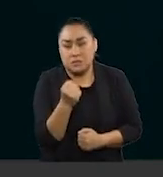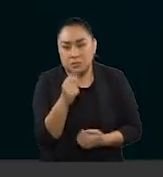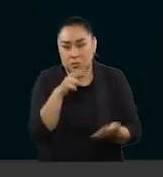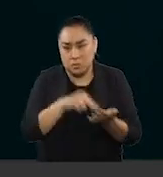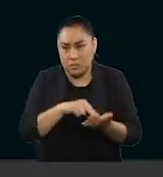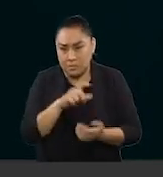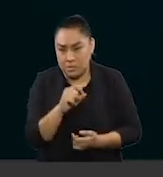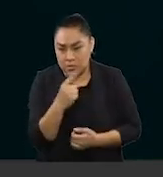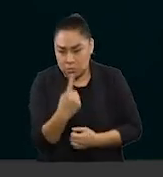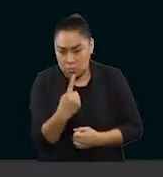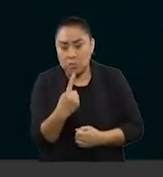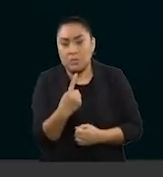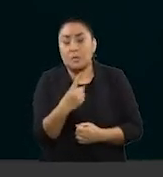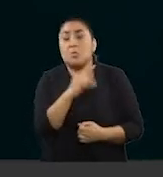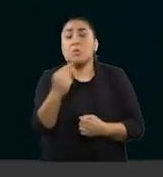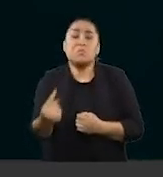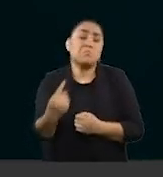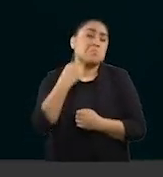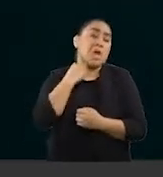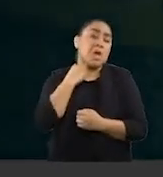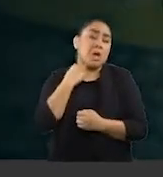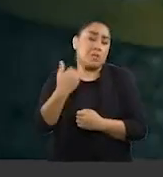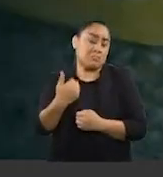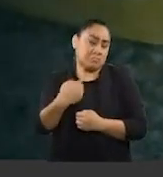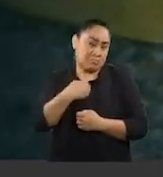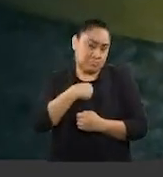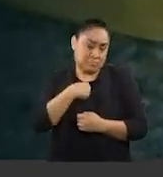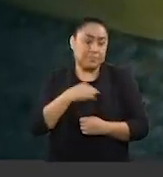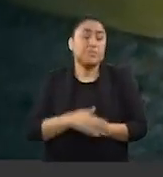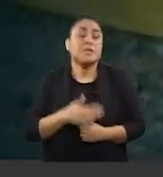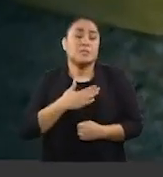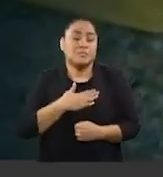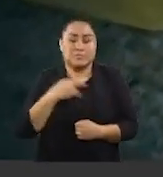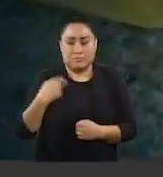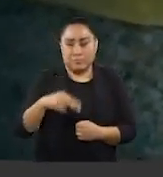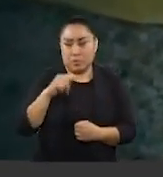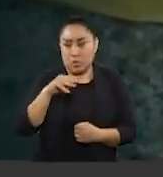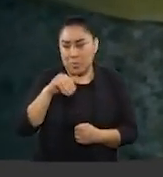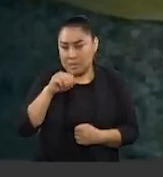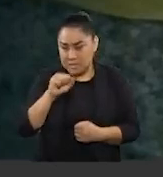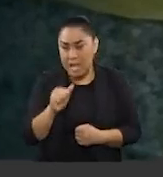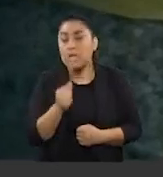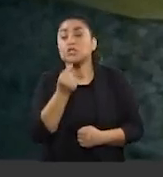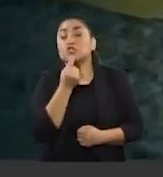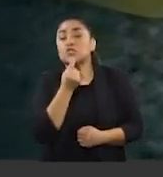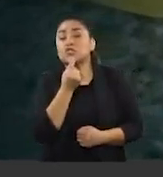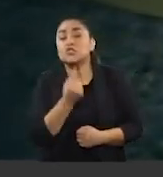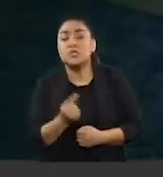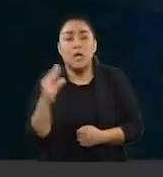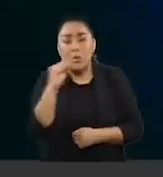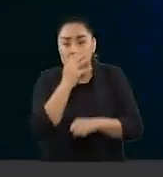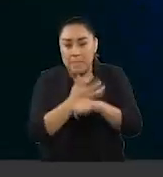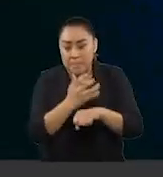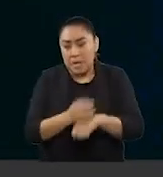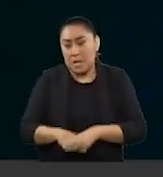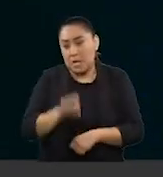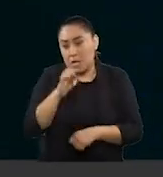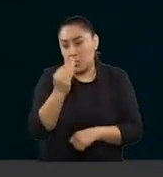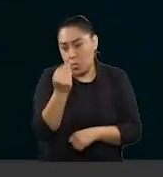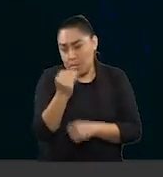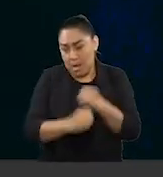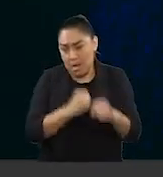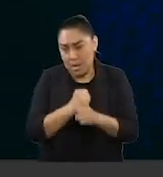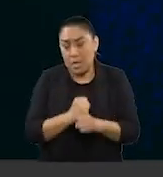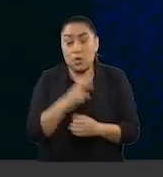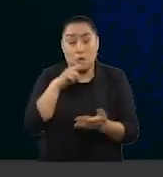2023, cuando fui asesinada. Soy Tomasa, una niña afroamericana de 9 años. En 2020,